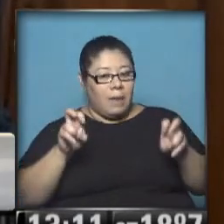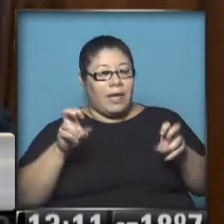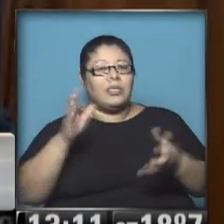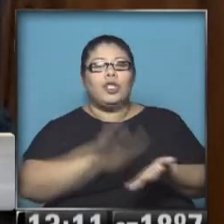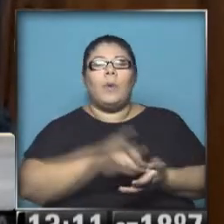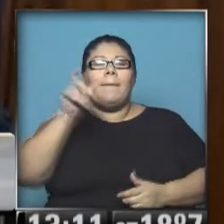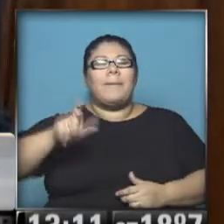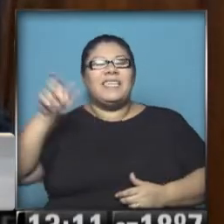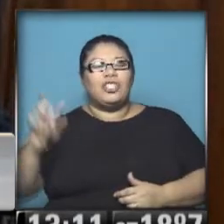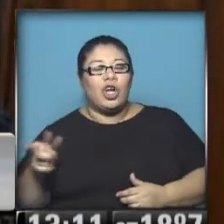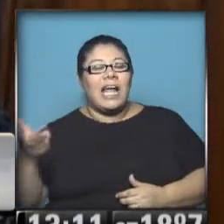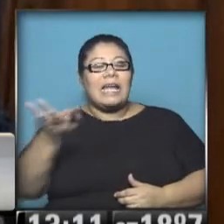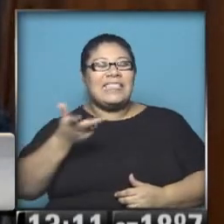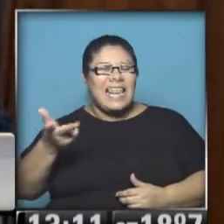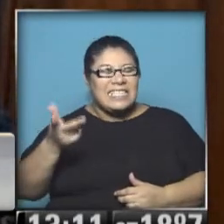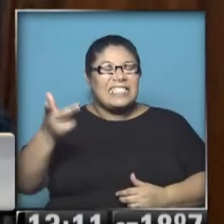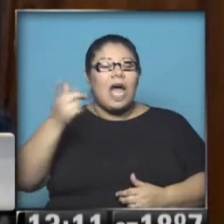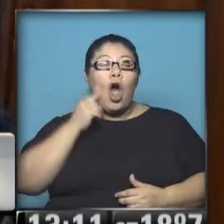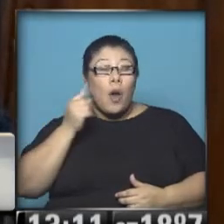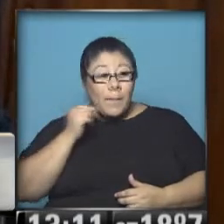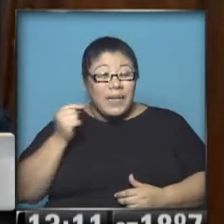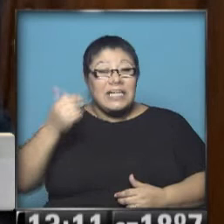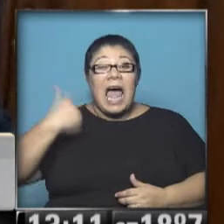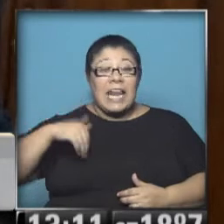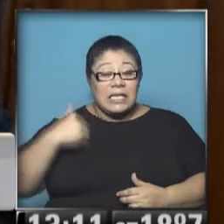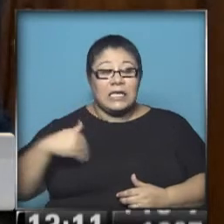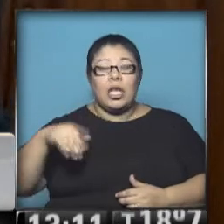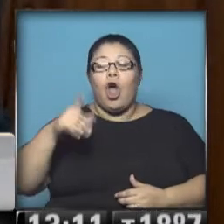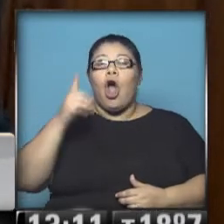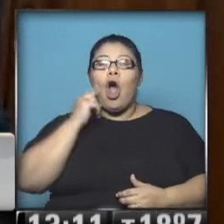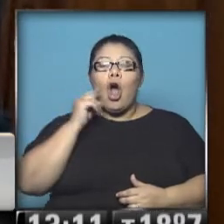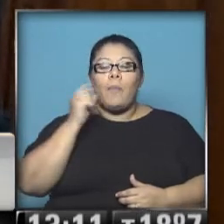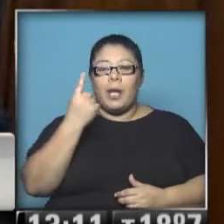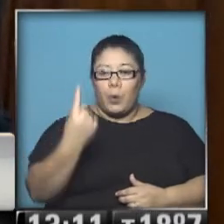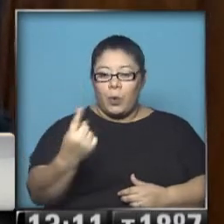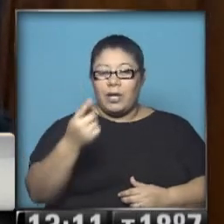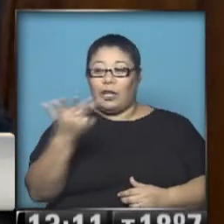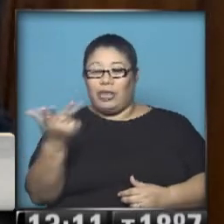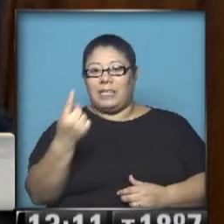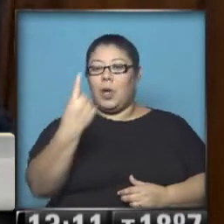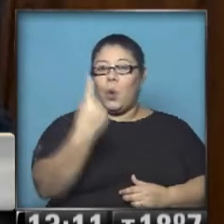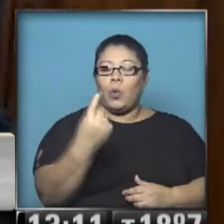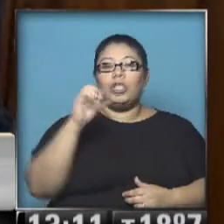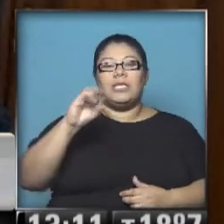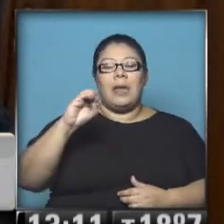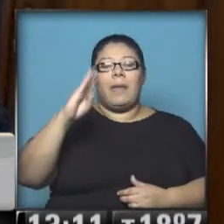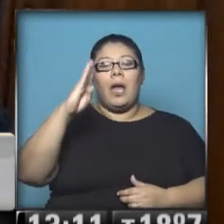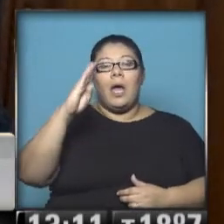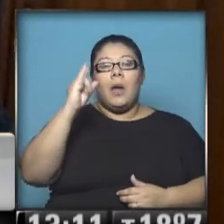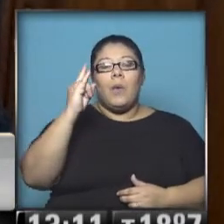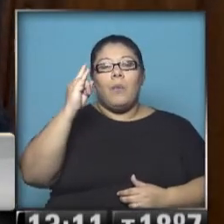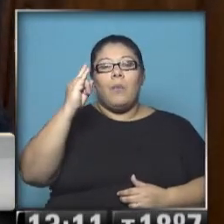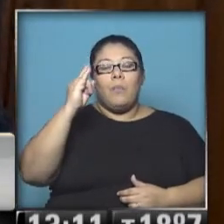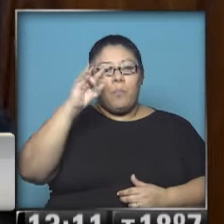vinculados precisamente a este escándalo de corrupción. Bursaco se quedó sin trabajo. Sí, está desafectado oficialmente